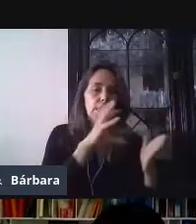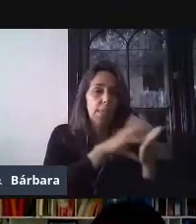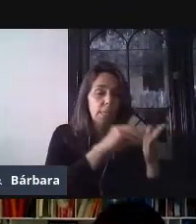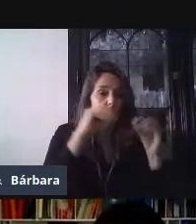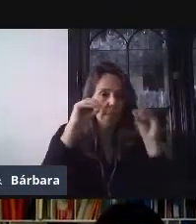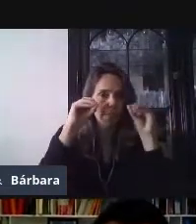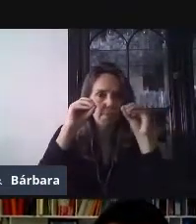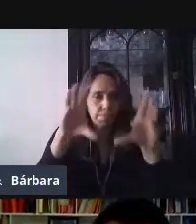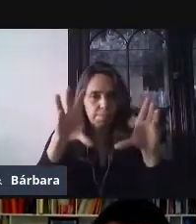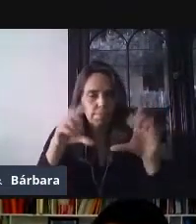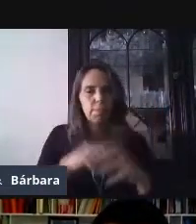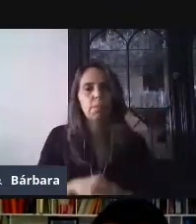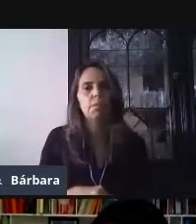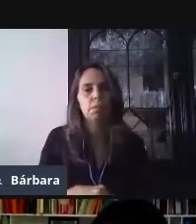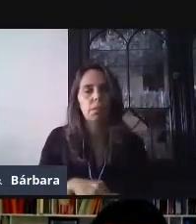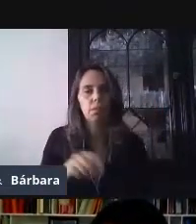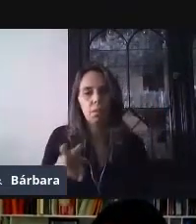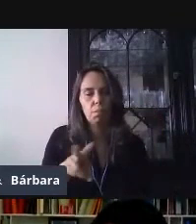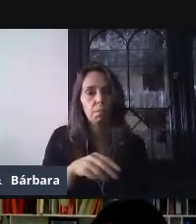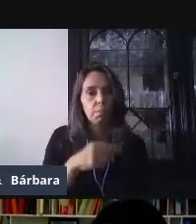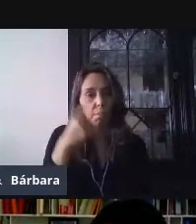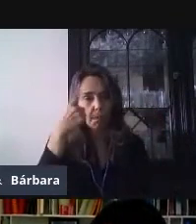texto que quiero que le muestre al alumno.